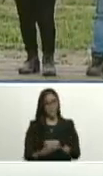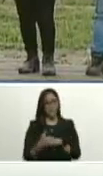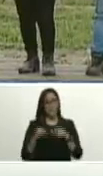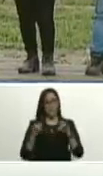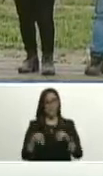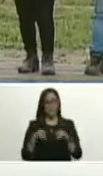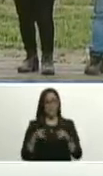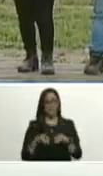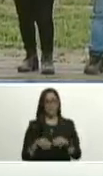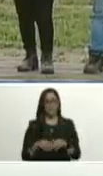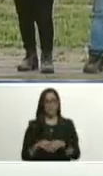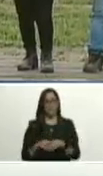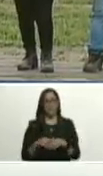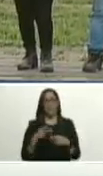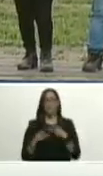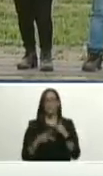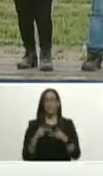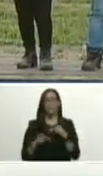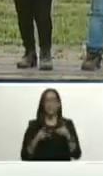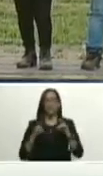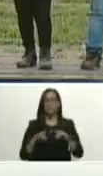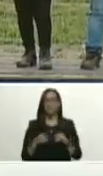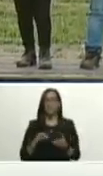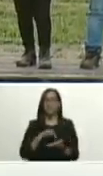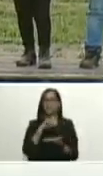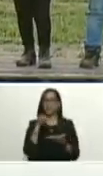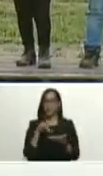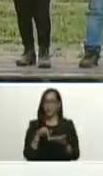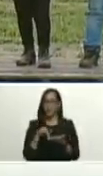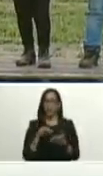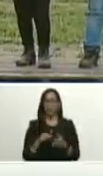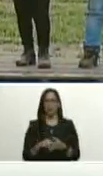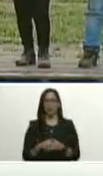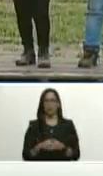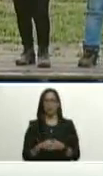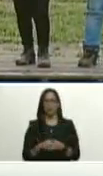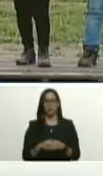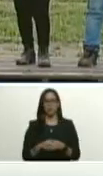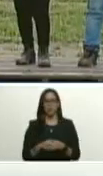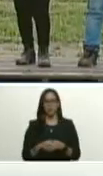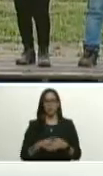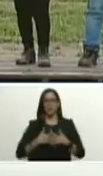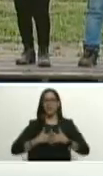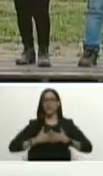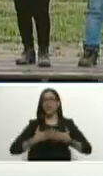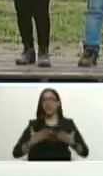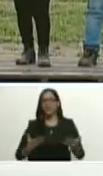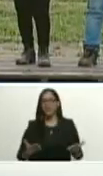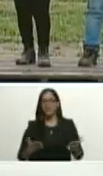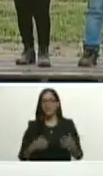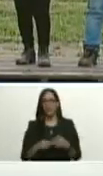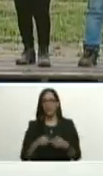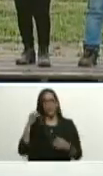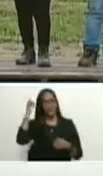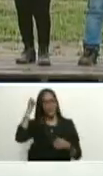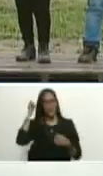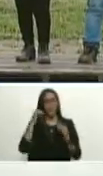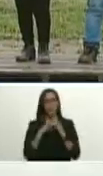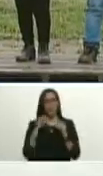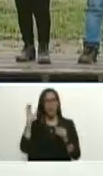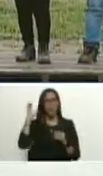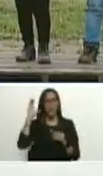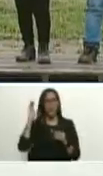producción de semilla nacional para garantizar en Yaracuy y en todo el país